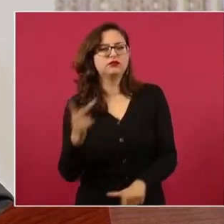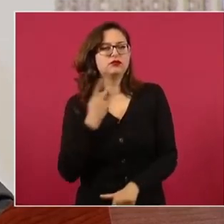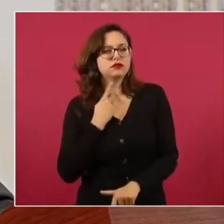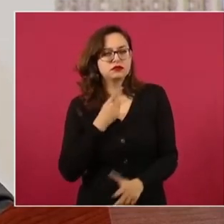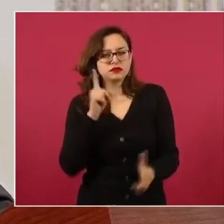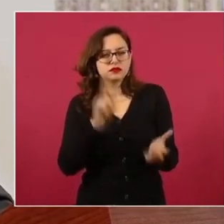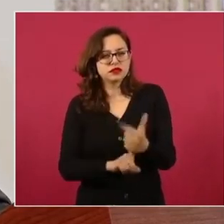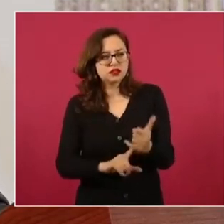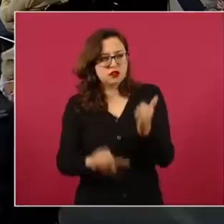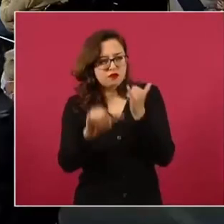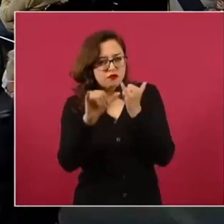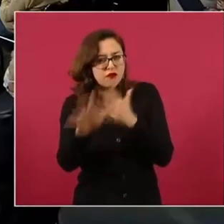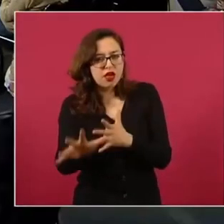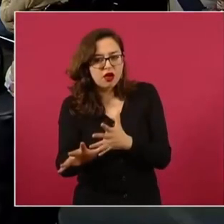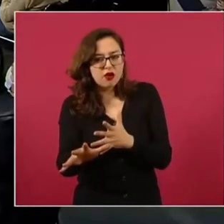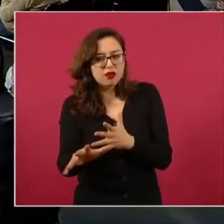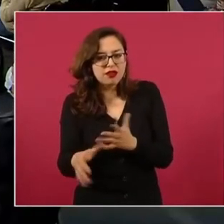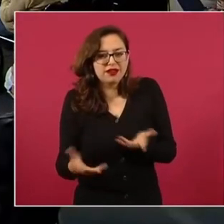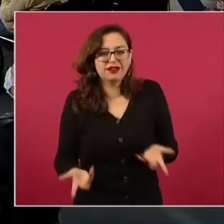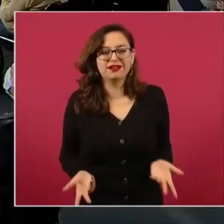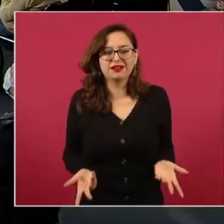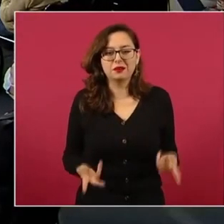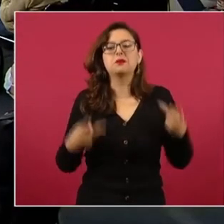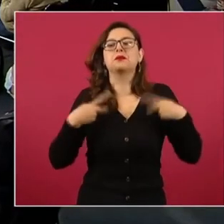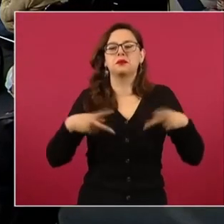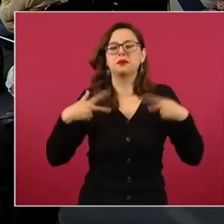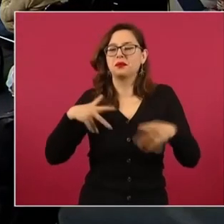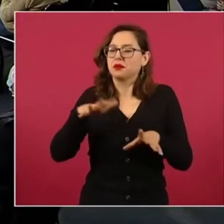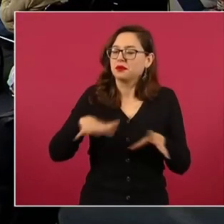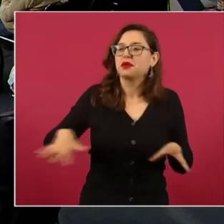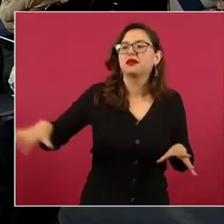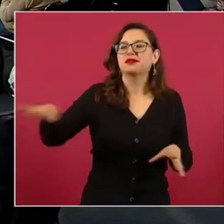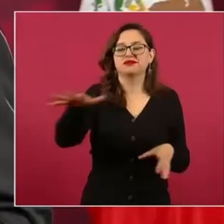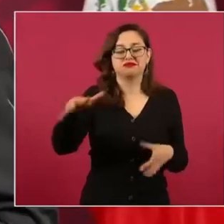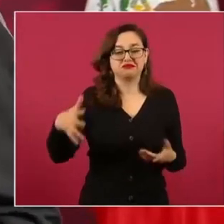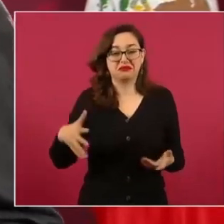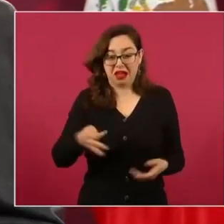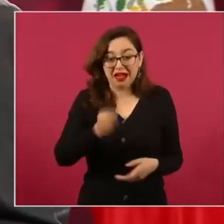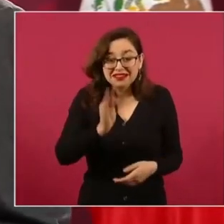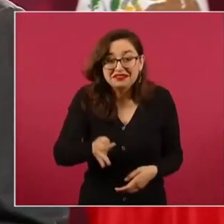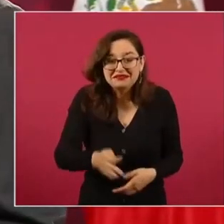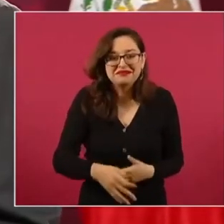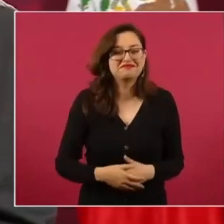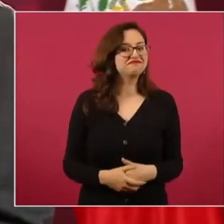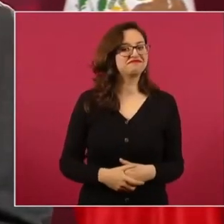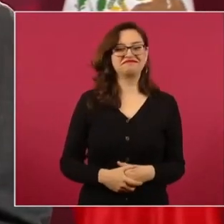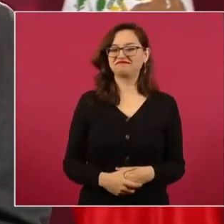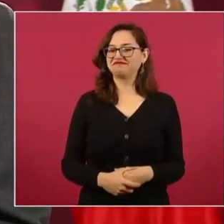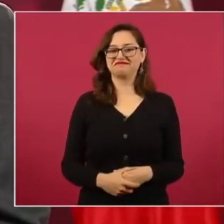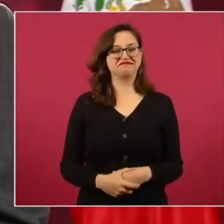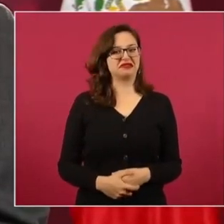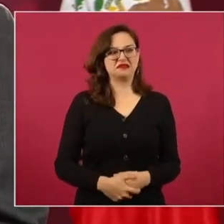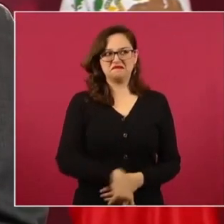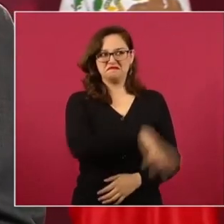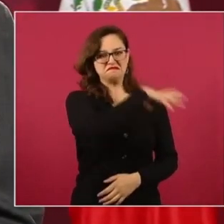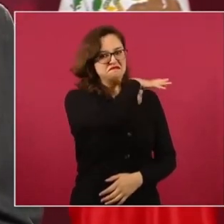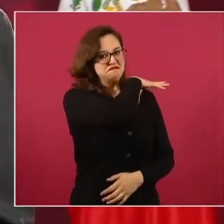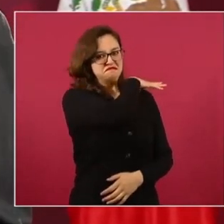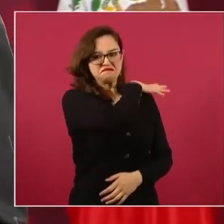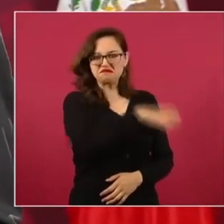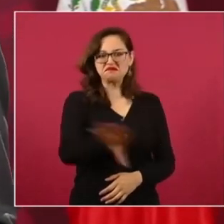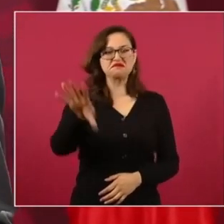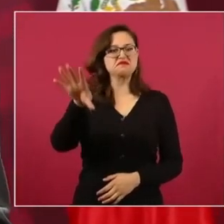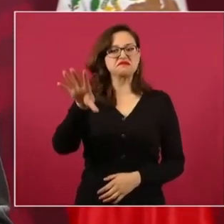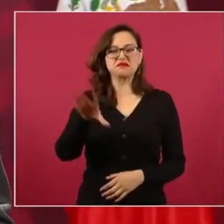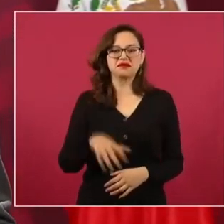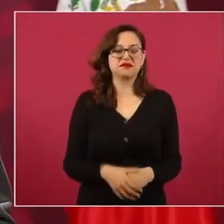eso lo rechaza a la gente, eso tiene